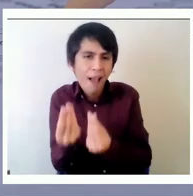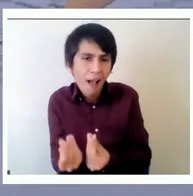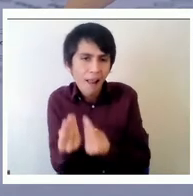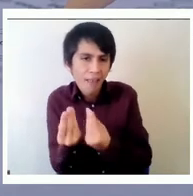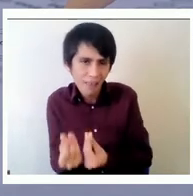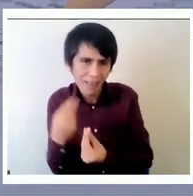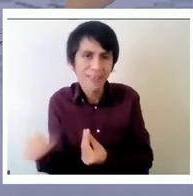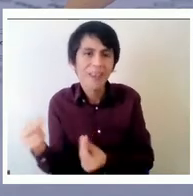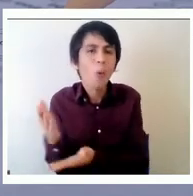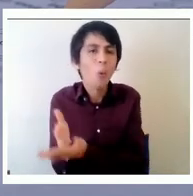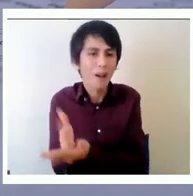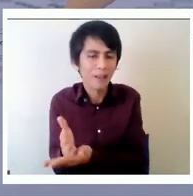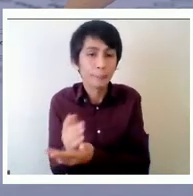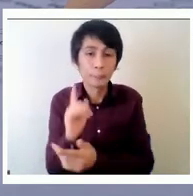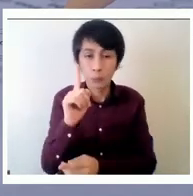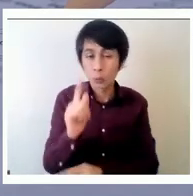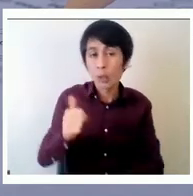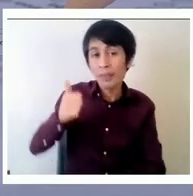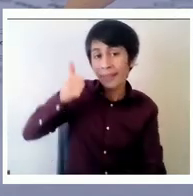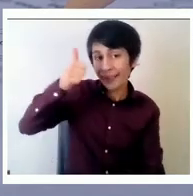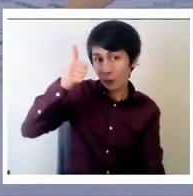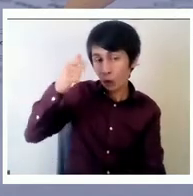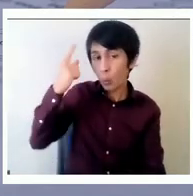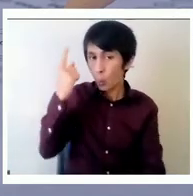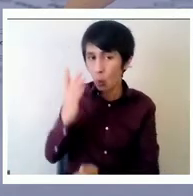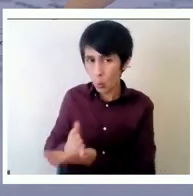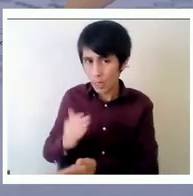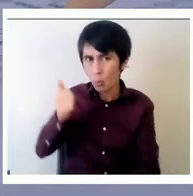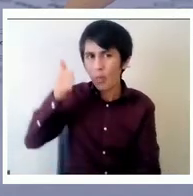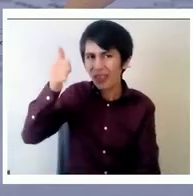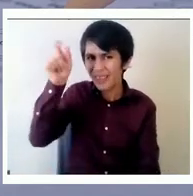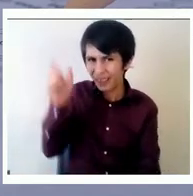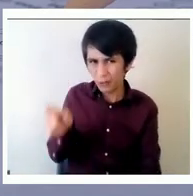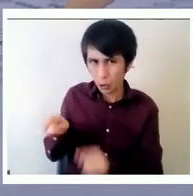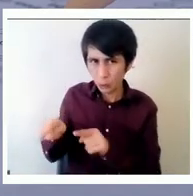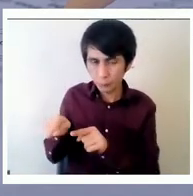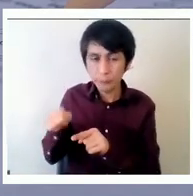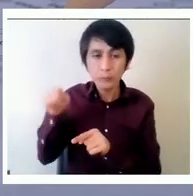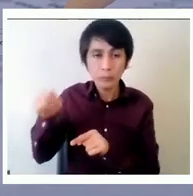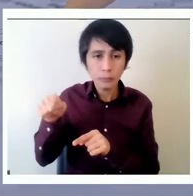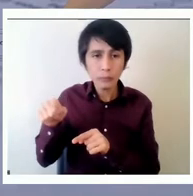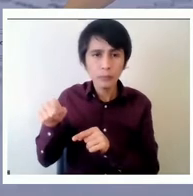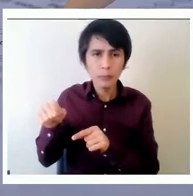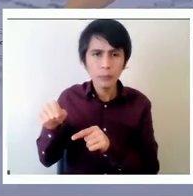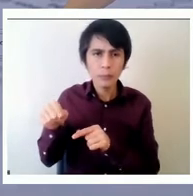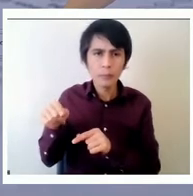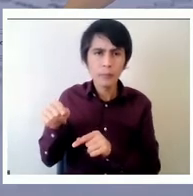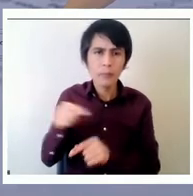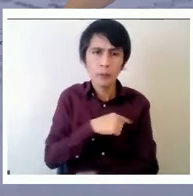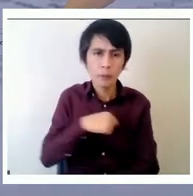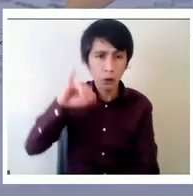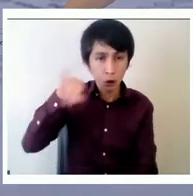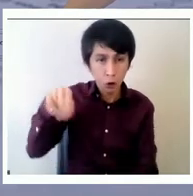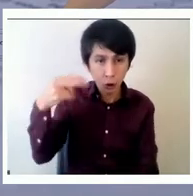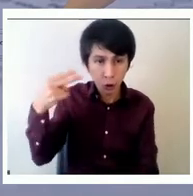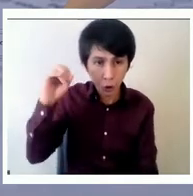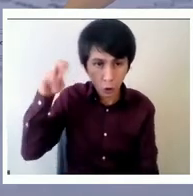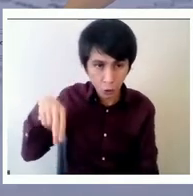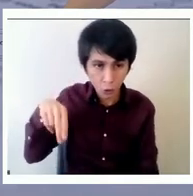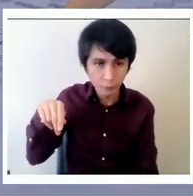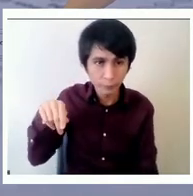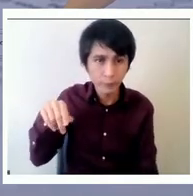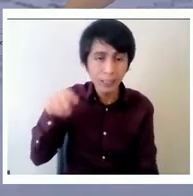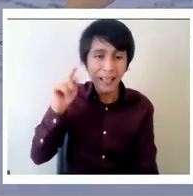director de escuela John Rogers ha sido el director en